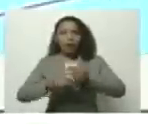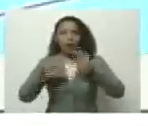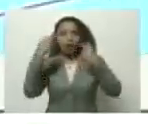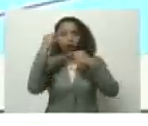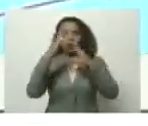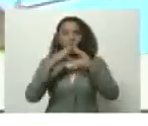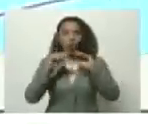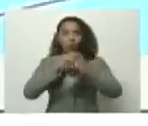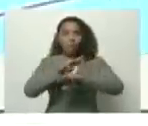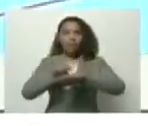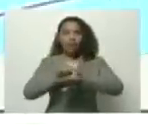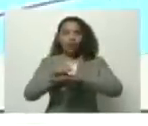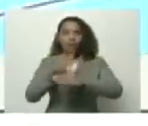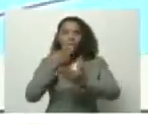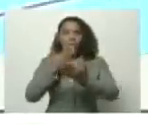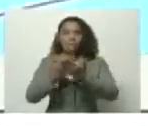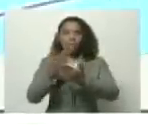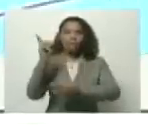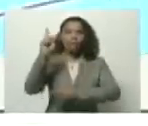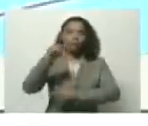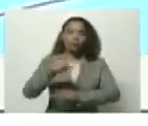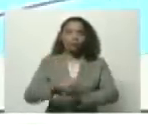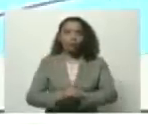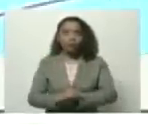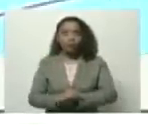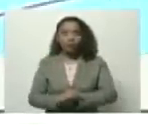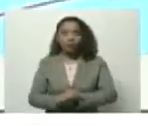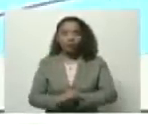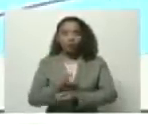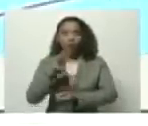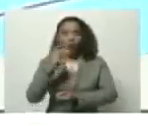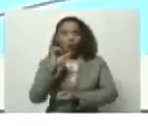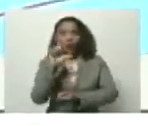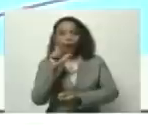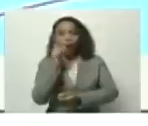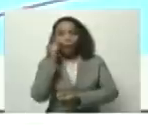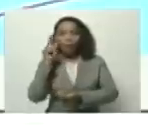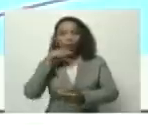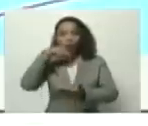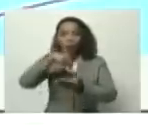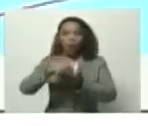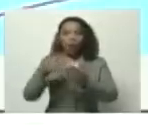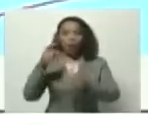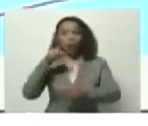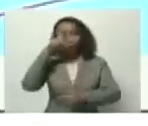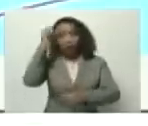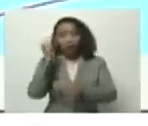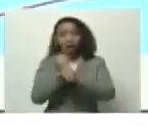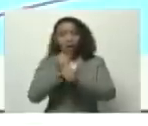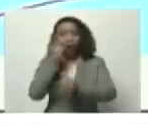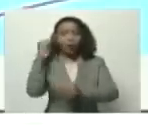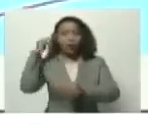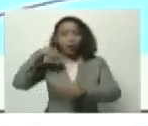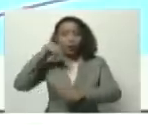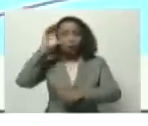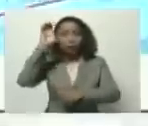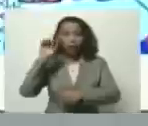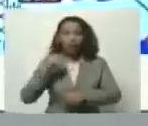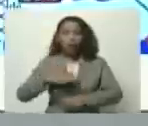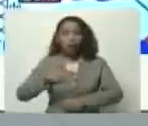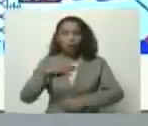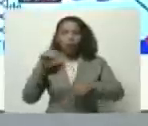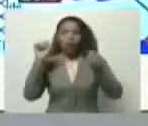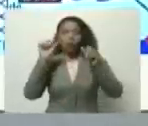los ministerios. Me ha pedido también Will Rangel, en nombre de los trabajadores y las trabajadoras del país, que podamos tener un sistema de